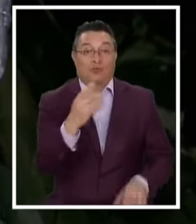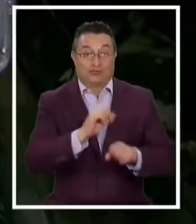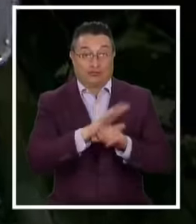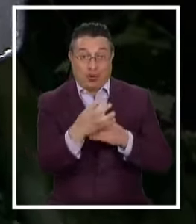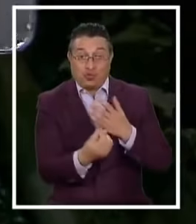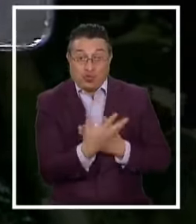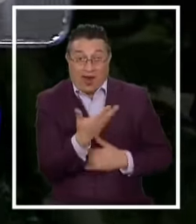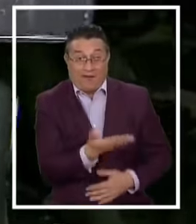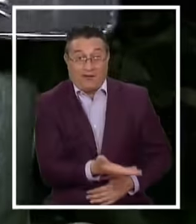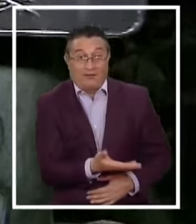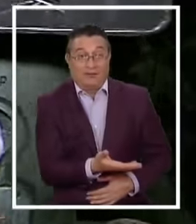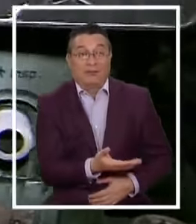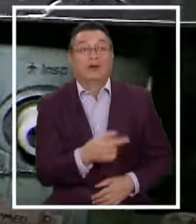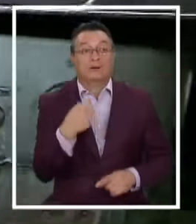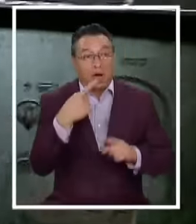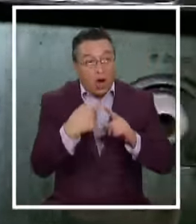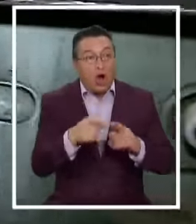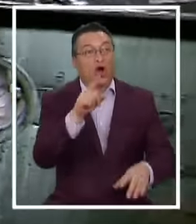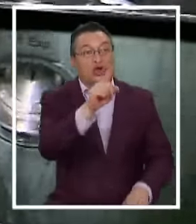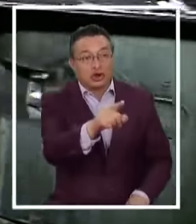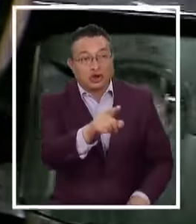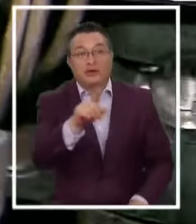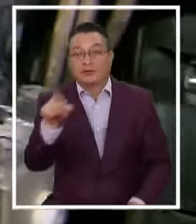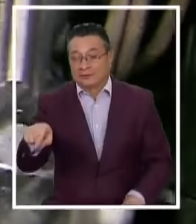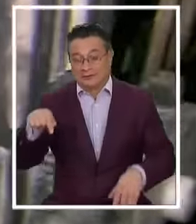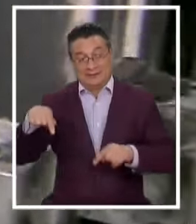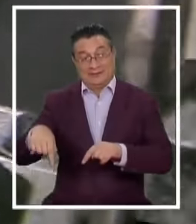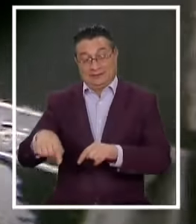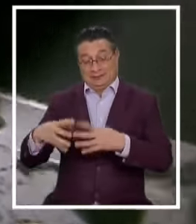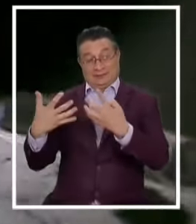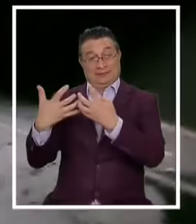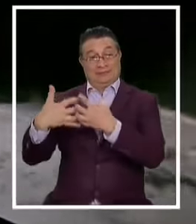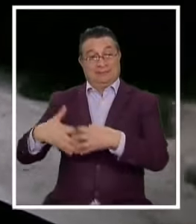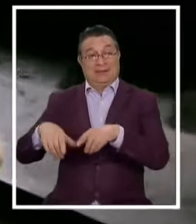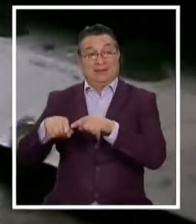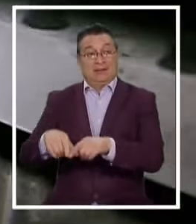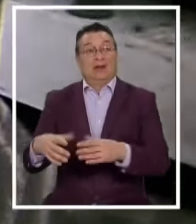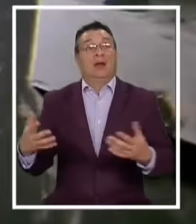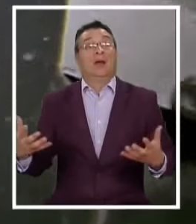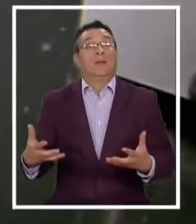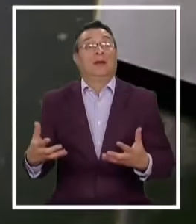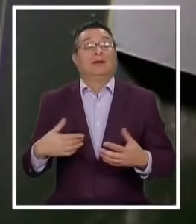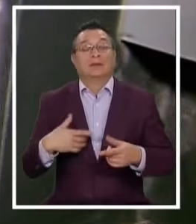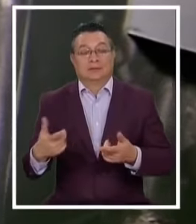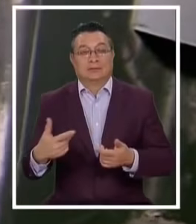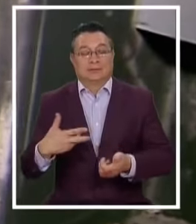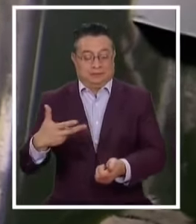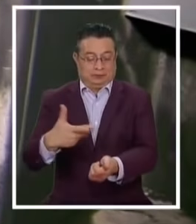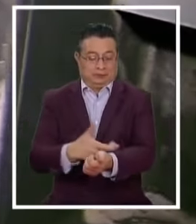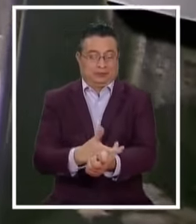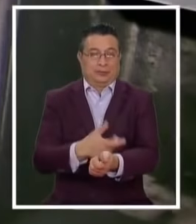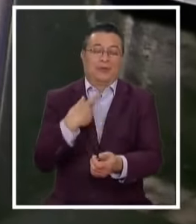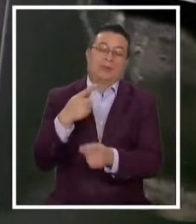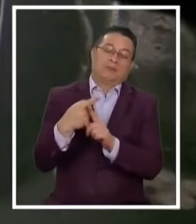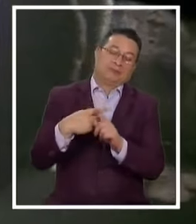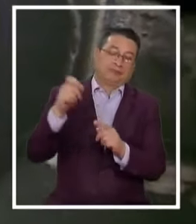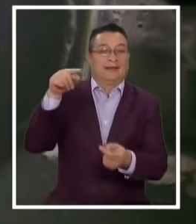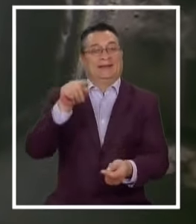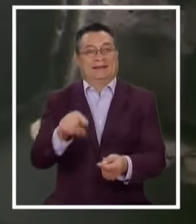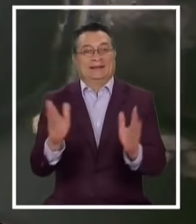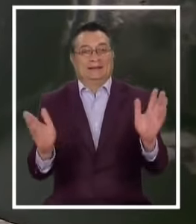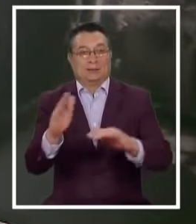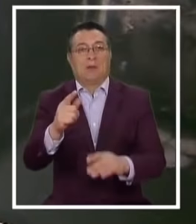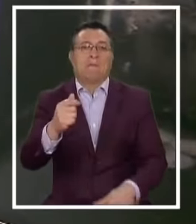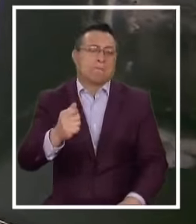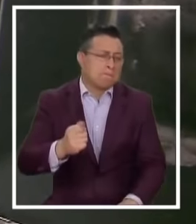Del COVID Allá vemos otro Y acá una máquina Que se utilizaba Para colocar anestesia Equipos De